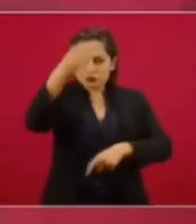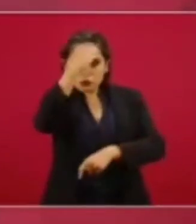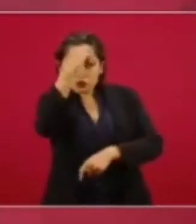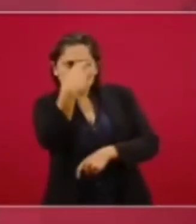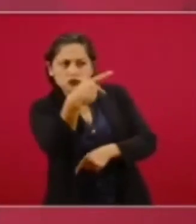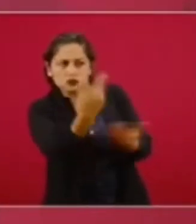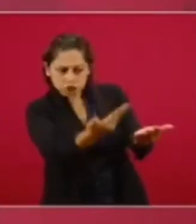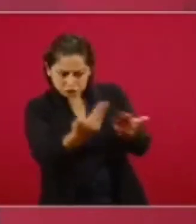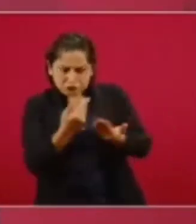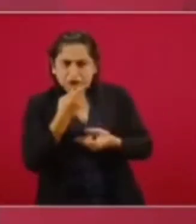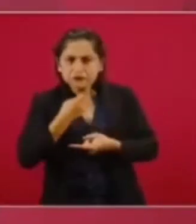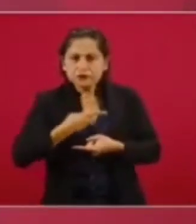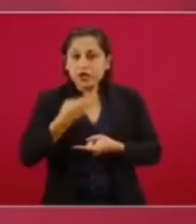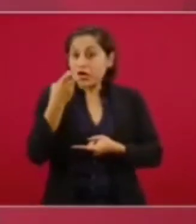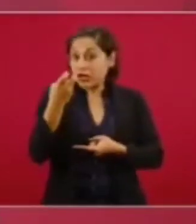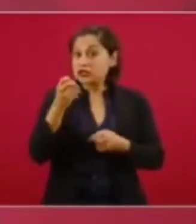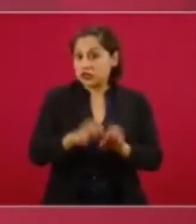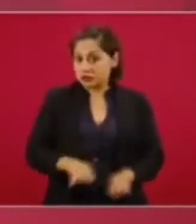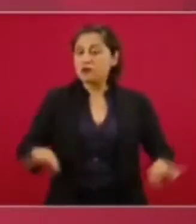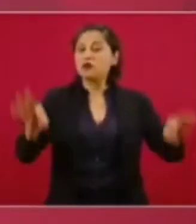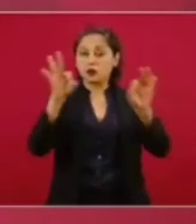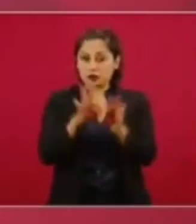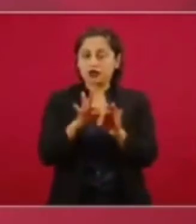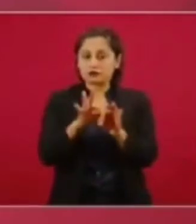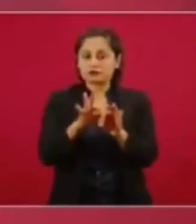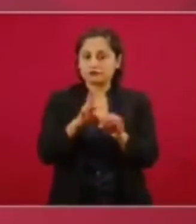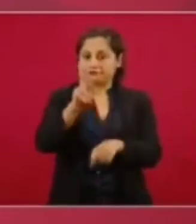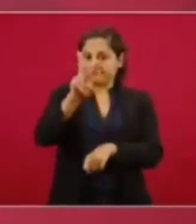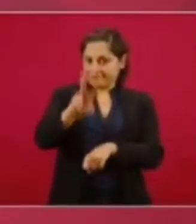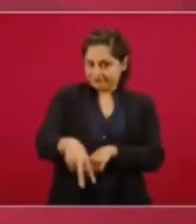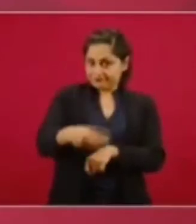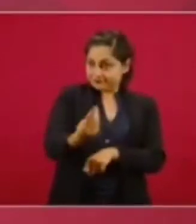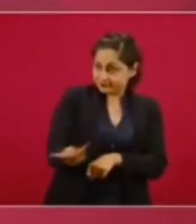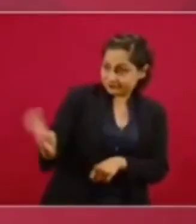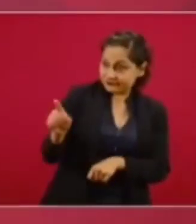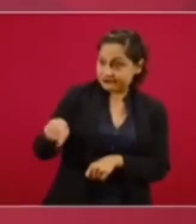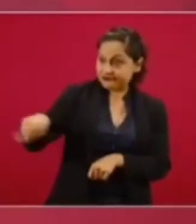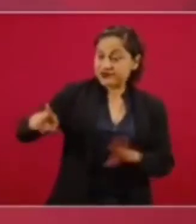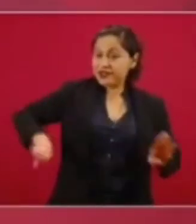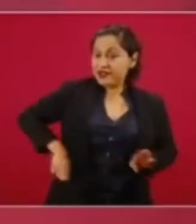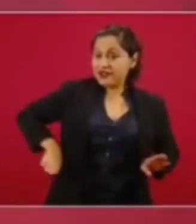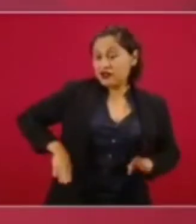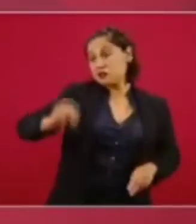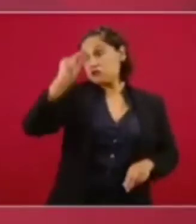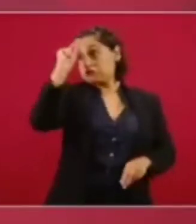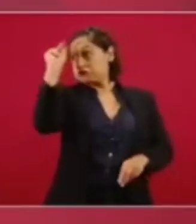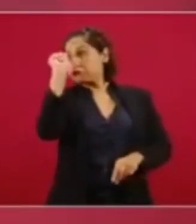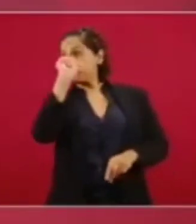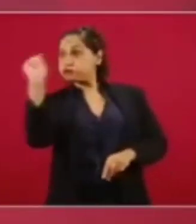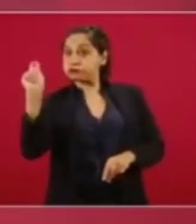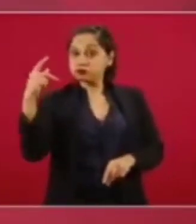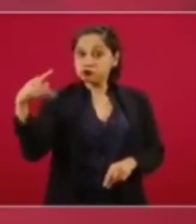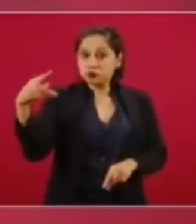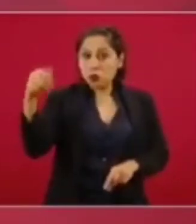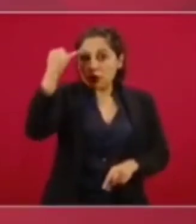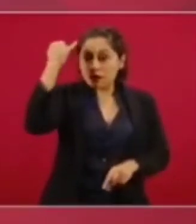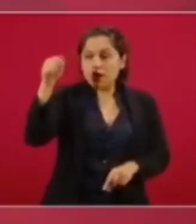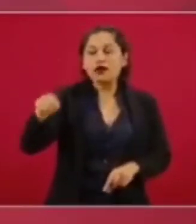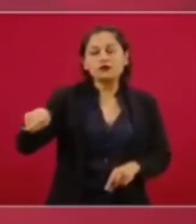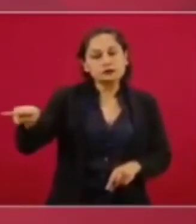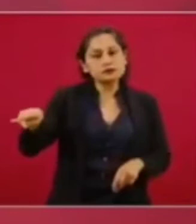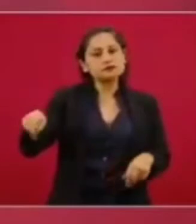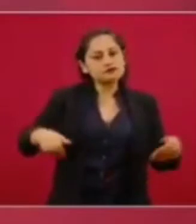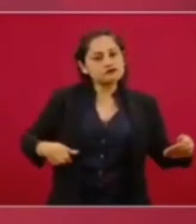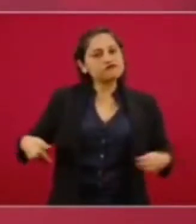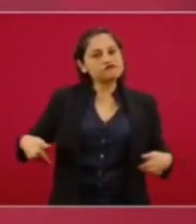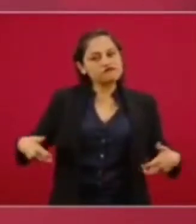asunto. Están muy enojados los intelectuales orgánicos, pero ¿entonces